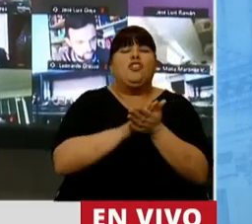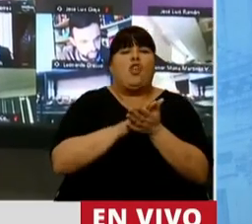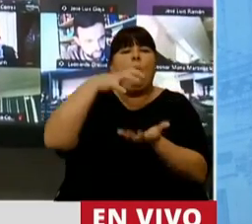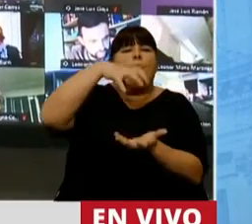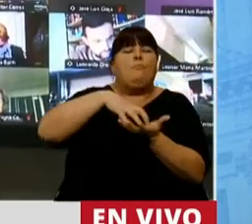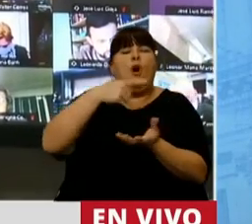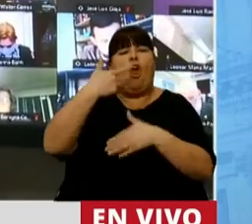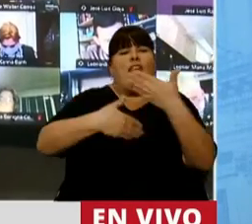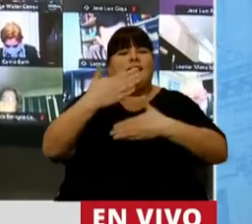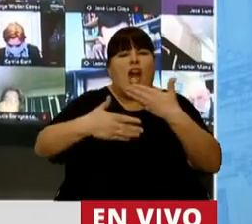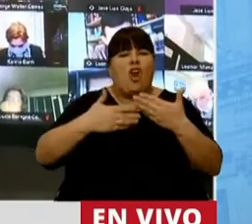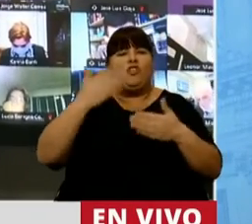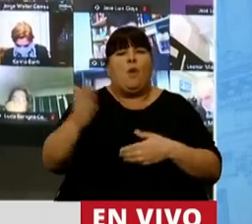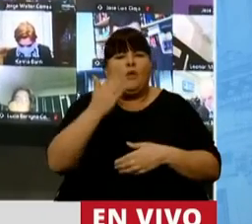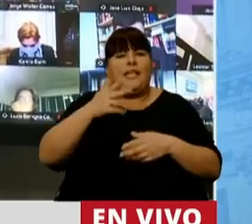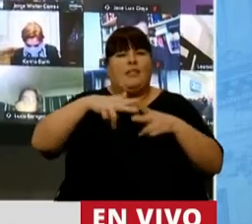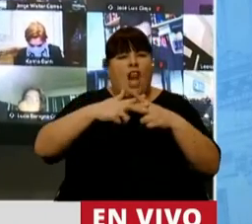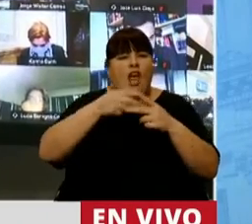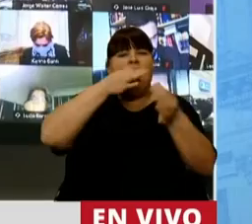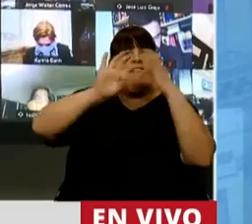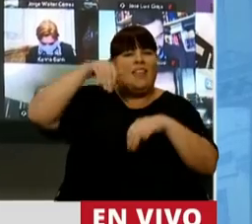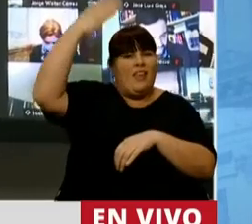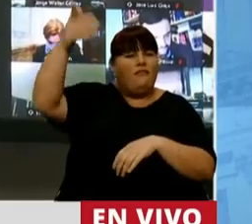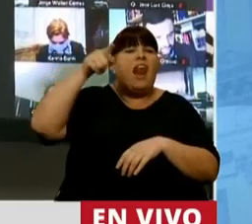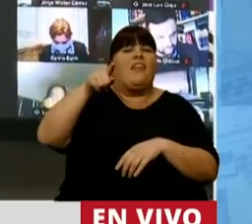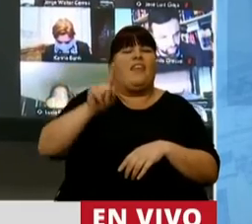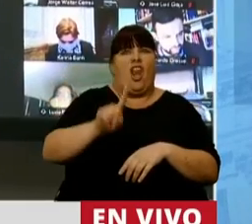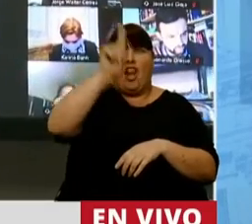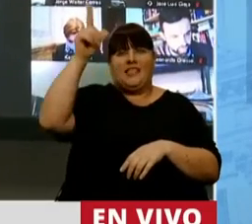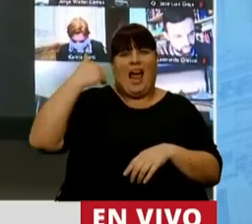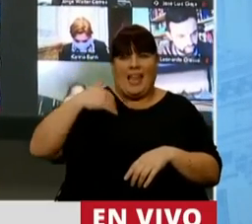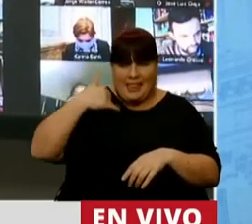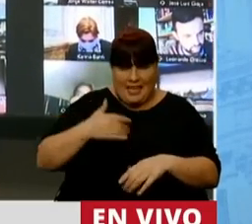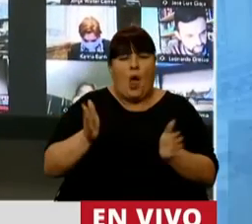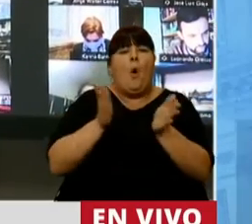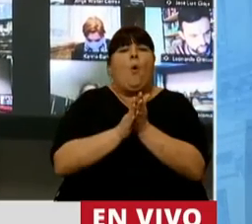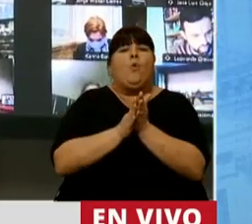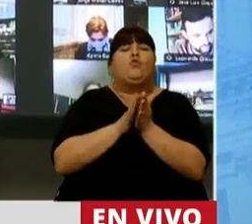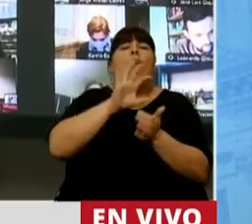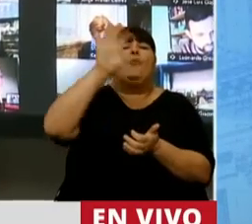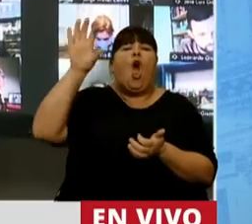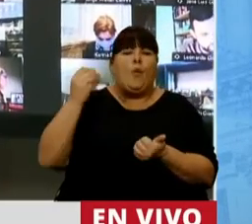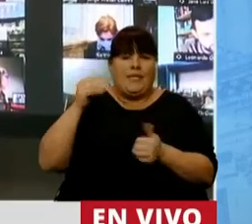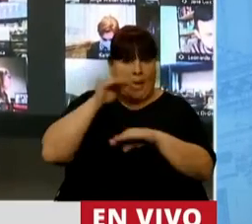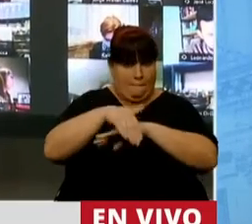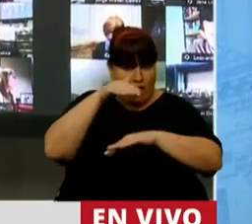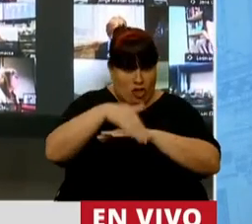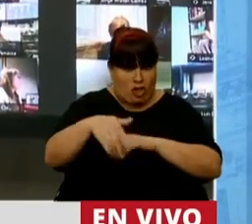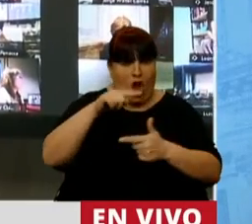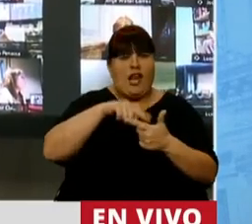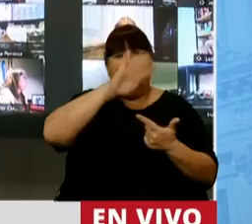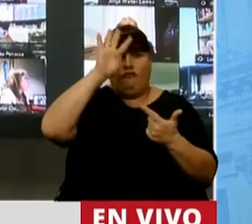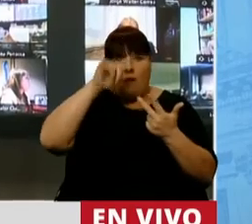desarrollo productivo, tecnológico y exportador de la región del nordeste argentino junto a las provincias de Misiones,